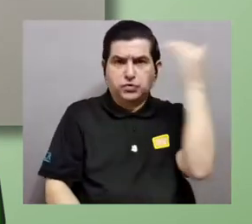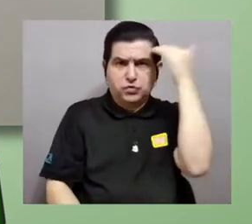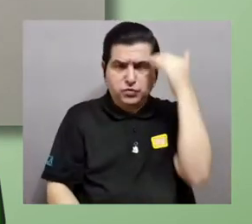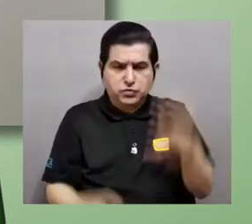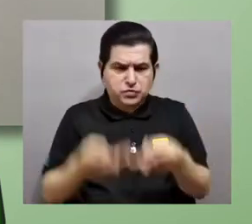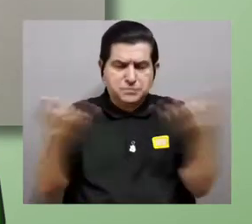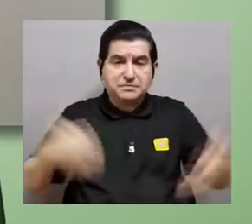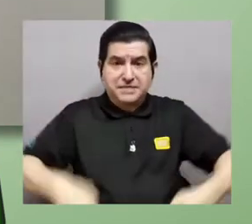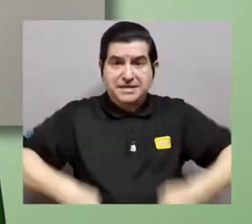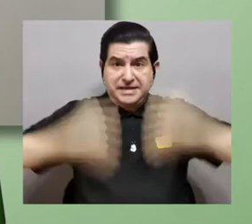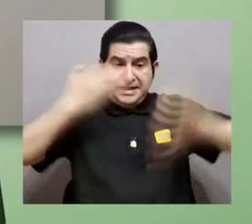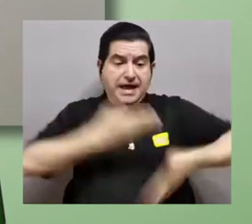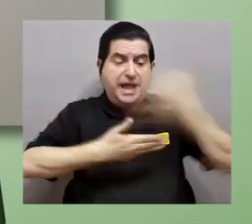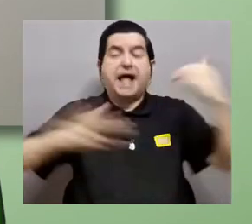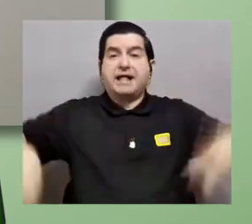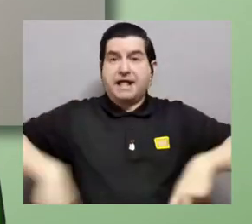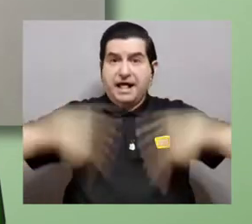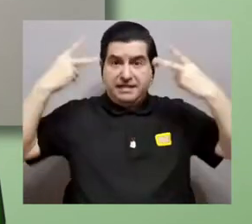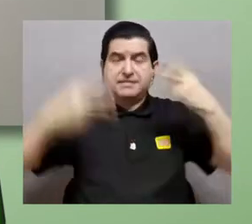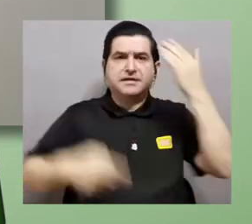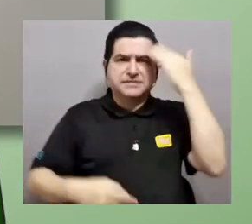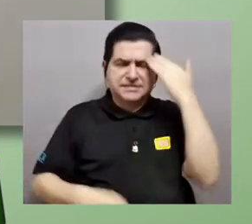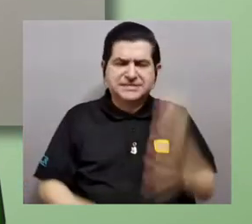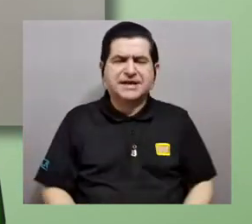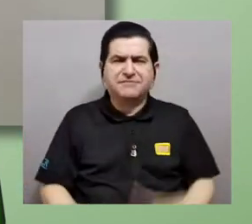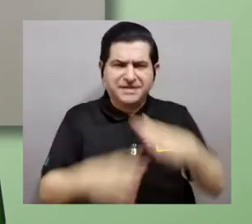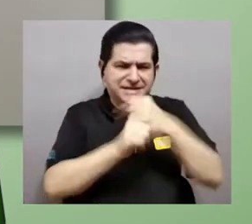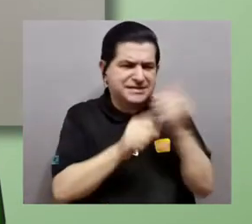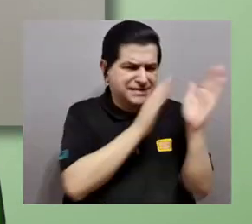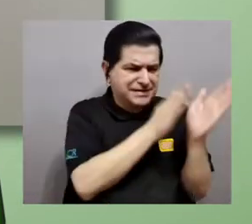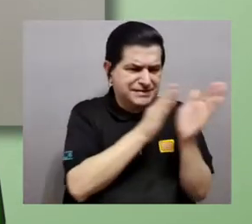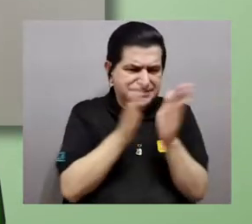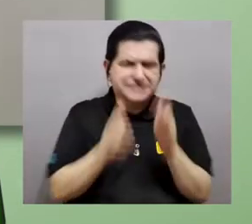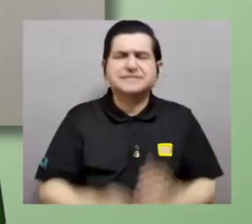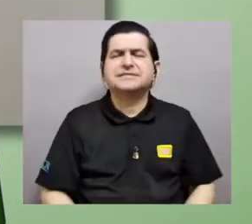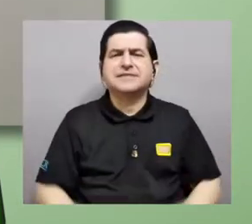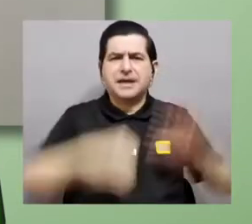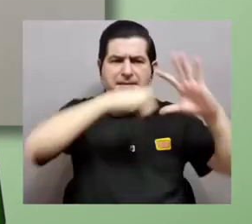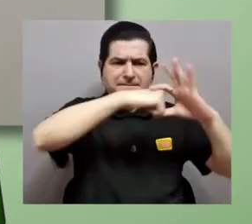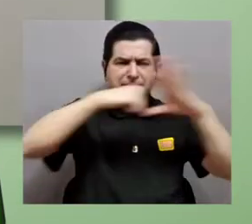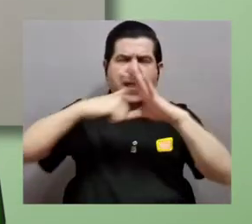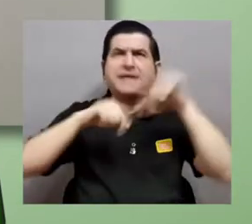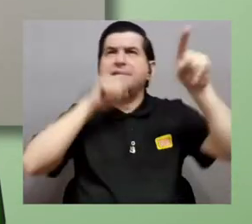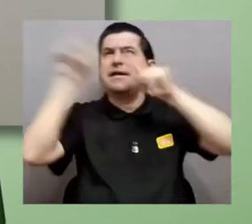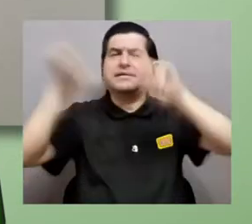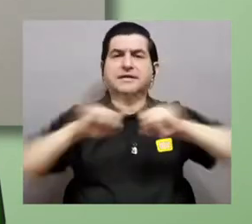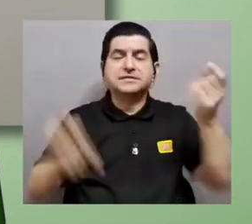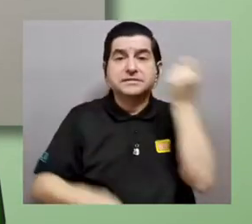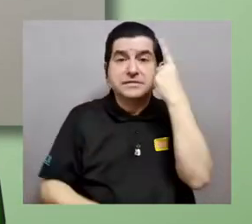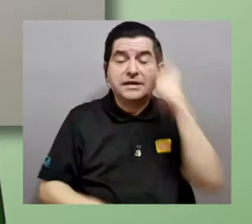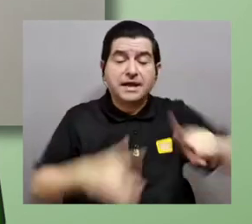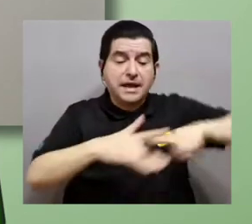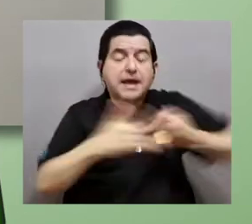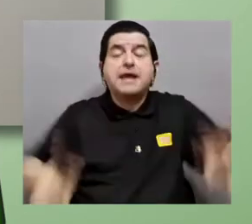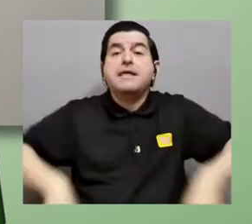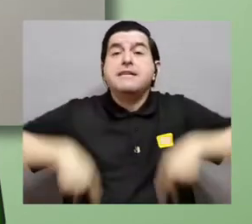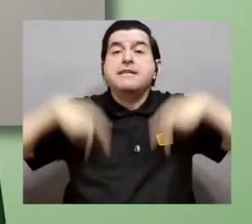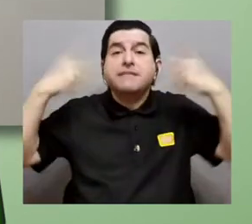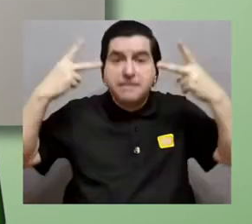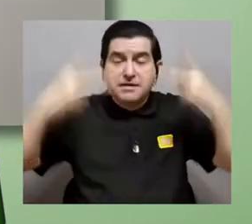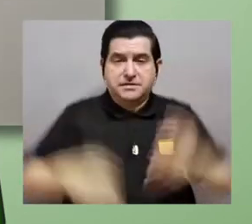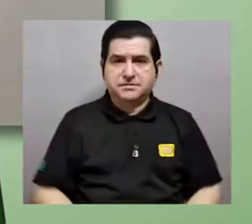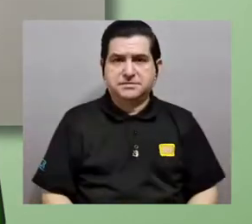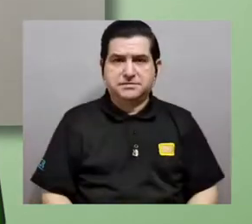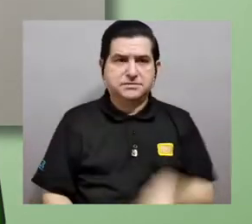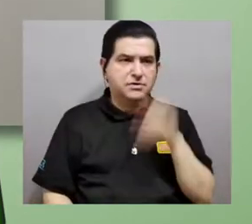Nosotros sabemos que la materia existía antes que la vida y sabemos cómo se formaron los planetas y las estrellas, pero necesitamos entender el origen de la